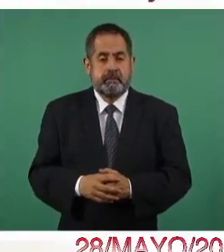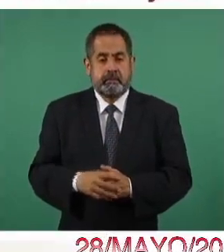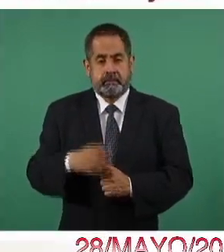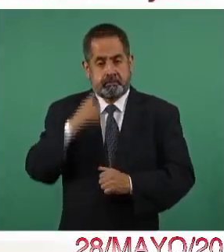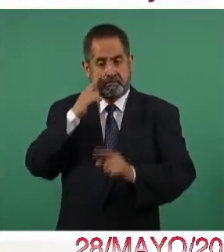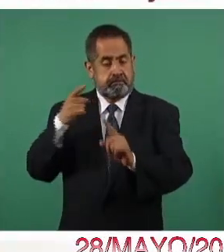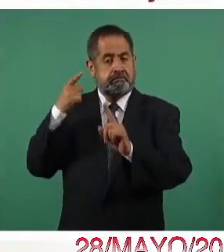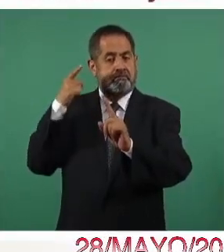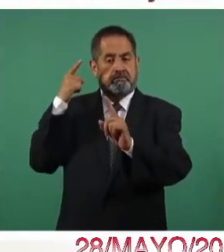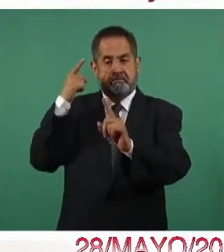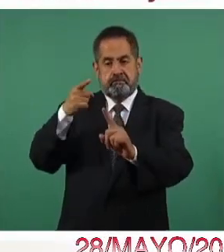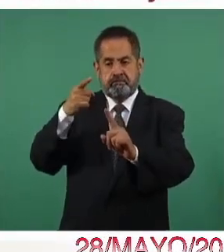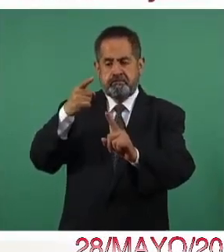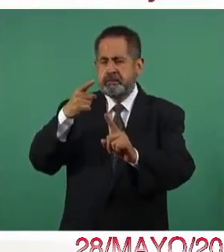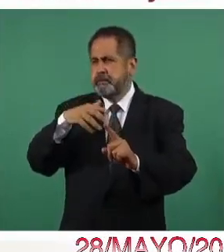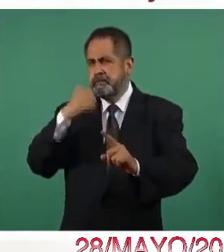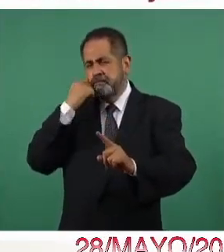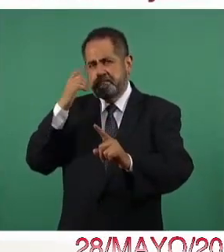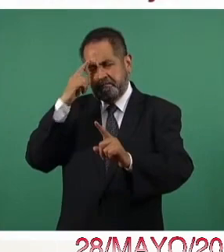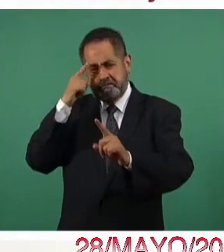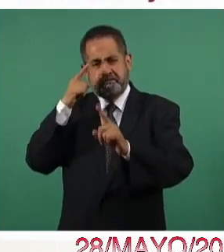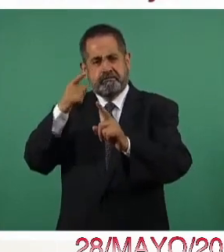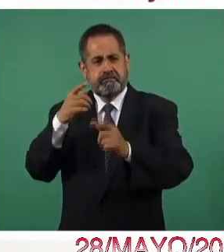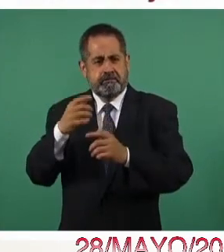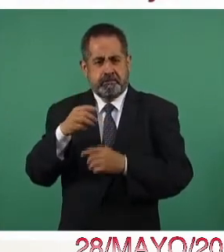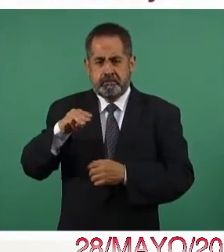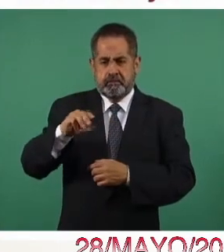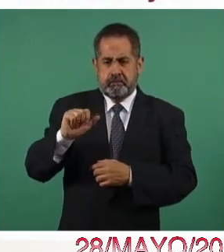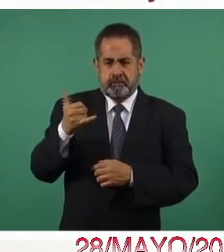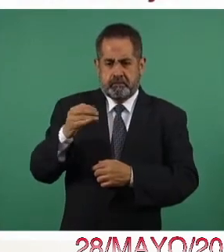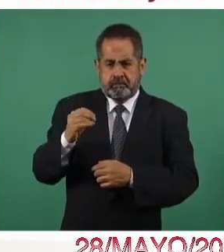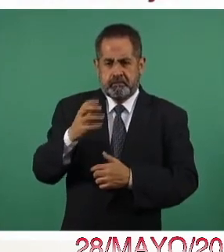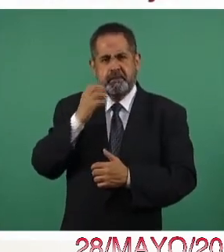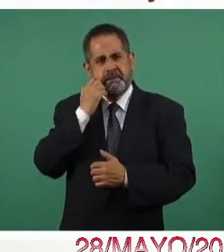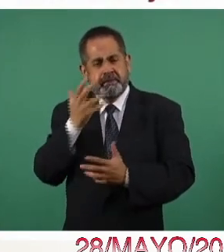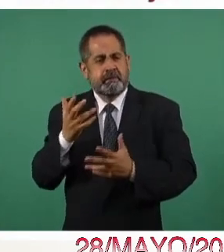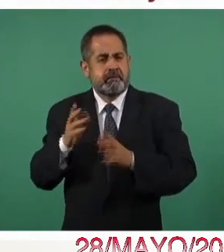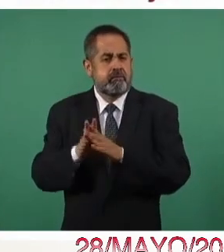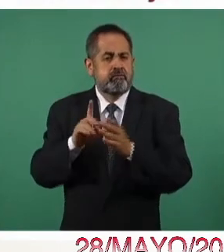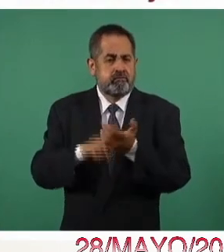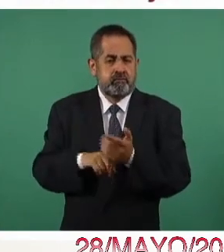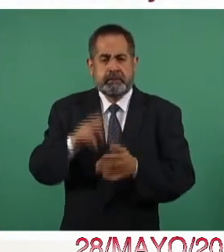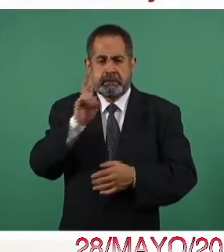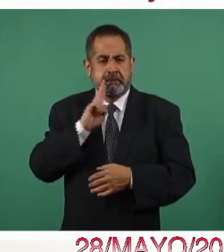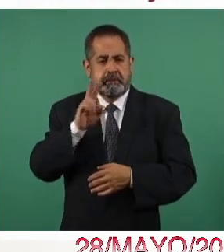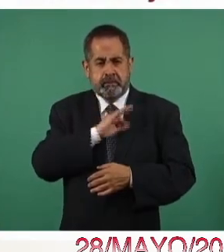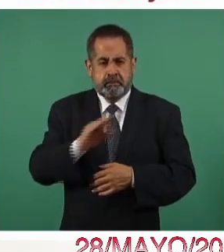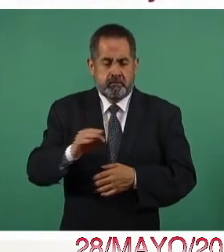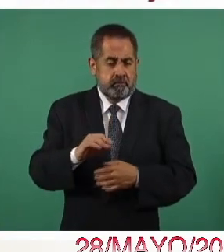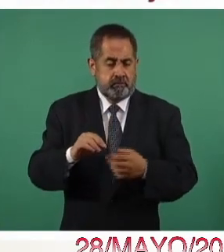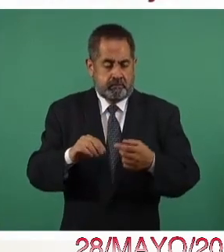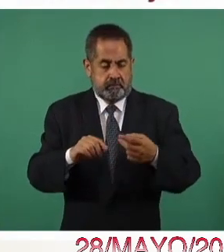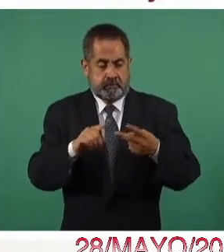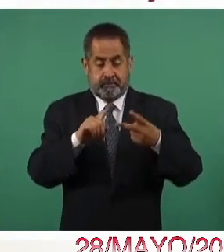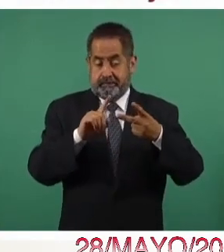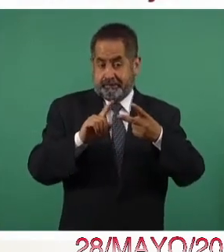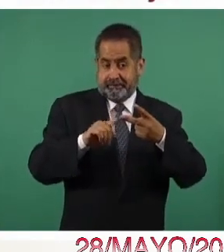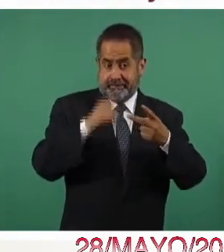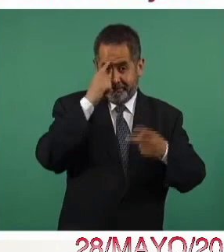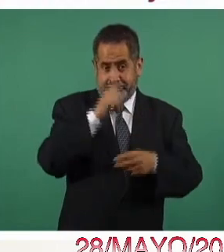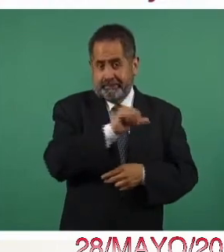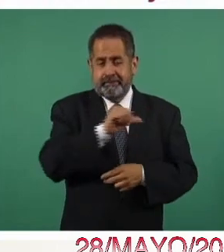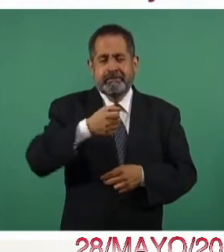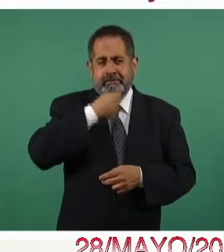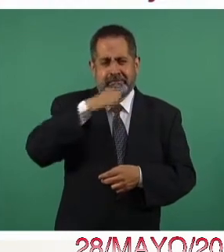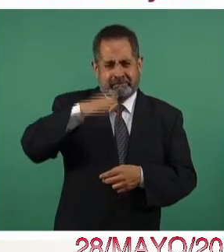metas que nos habíamos puesto para el mes de mayo era el poder terminar uno con las segundas dosis de todos